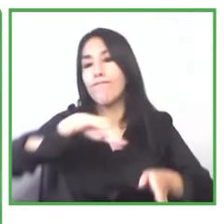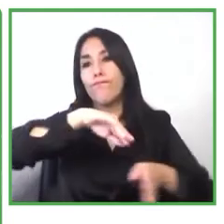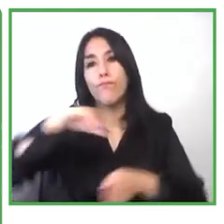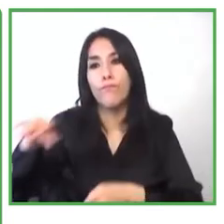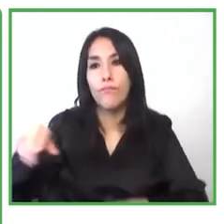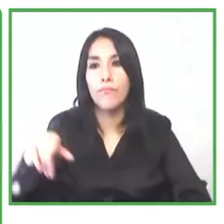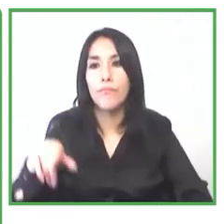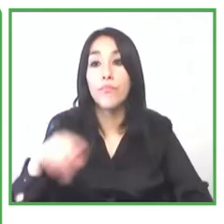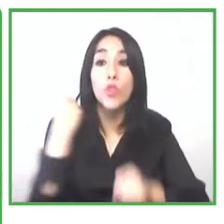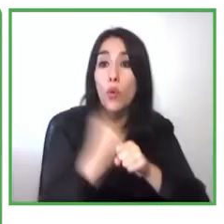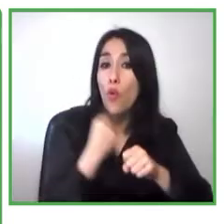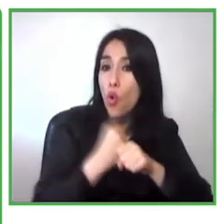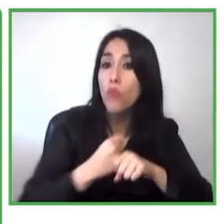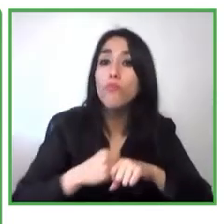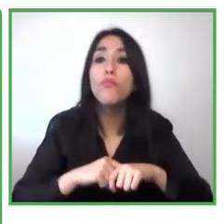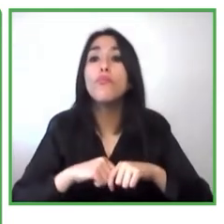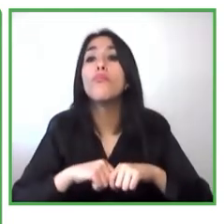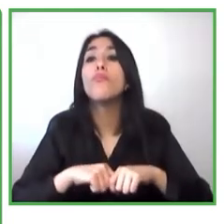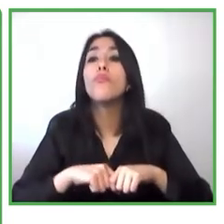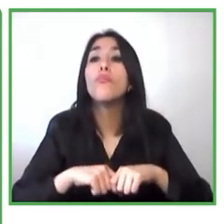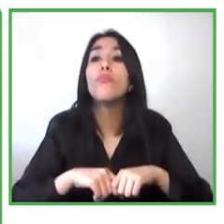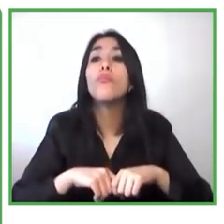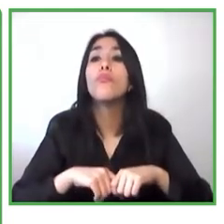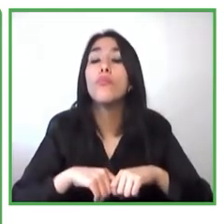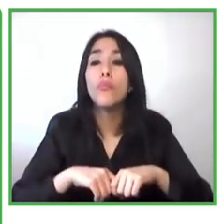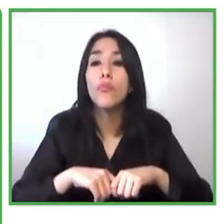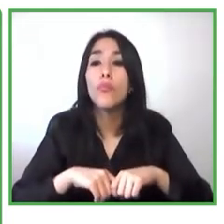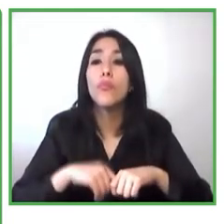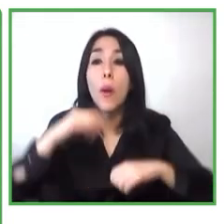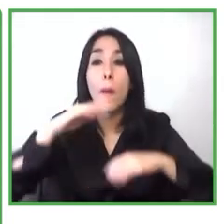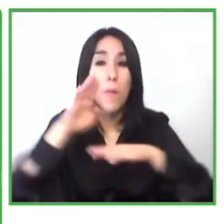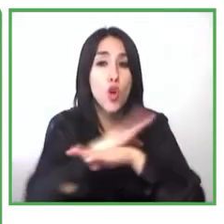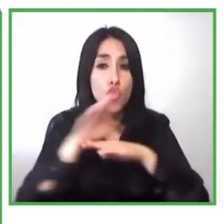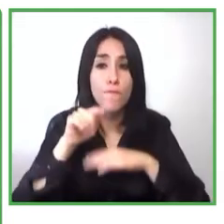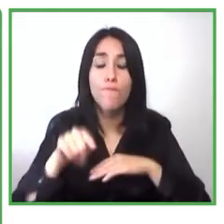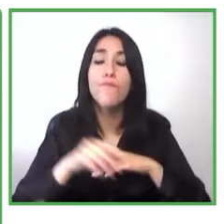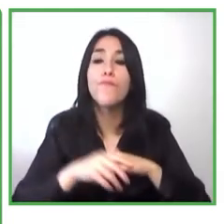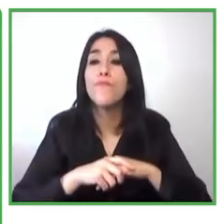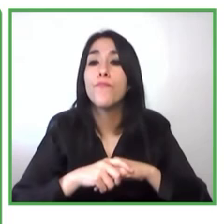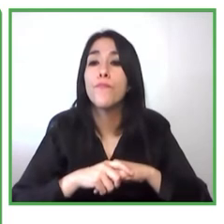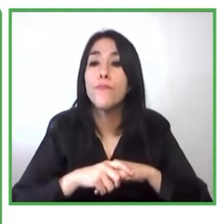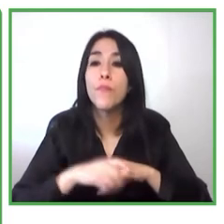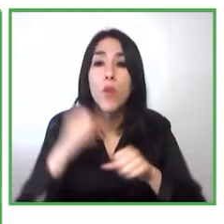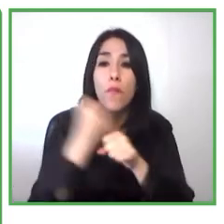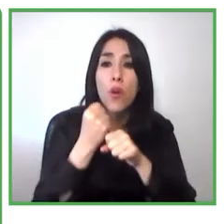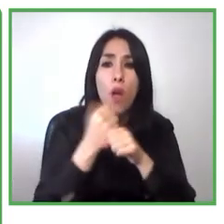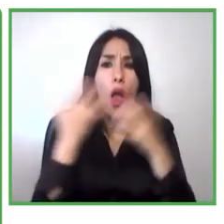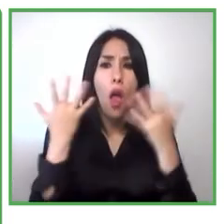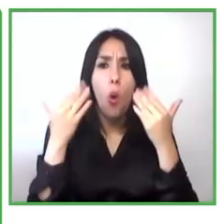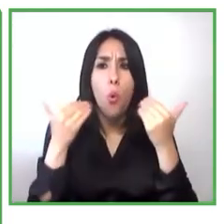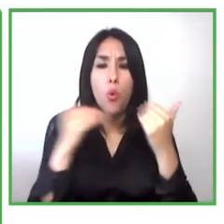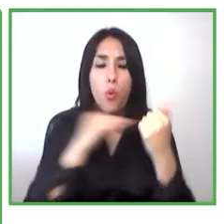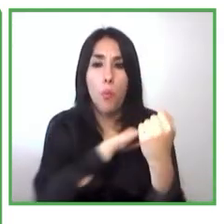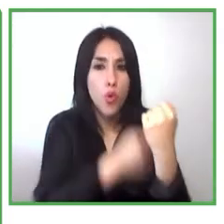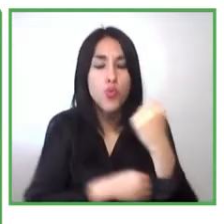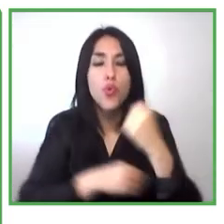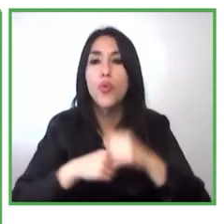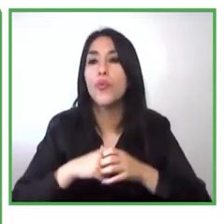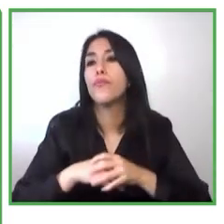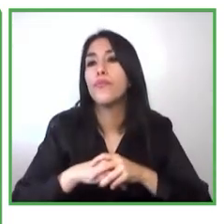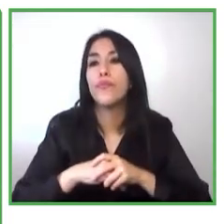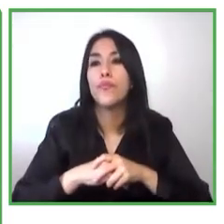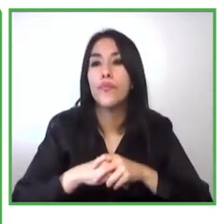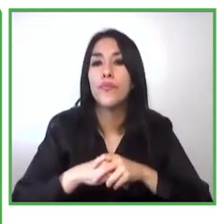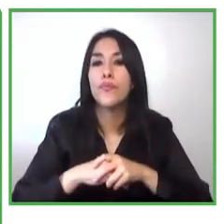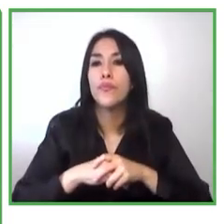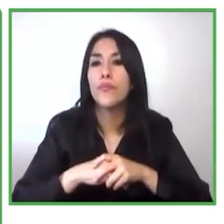que están trabajando en cómo potenciar la inclusión laboral de las personas en situación de discapacidad estamos viendo si podemos levantar